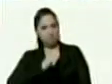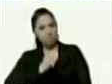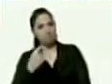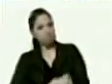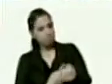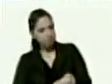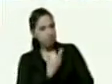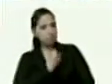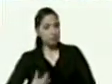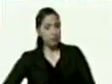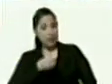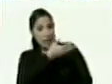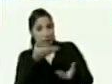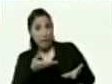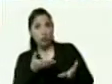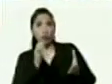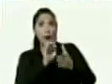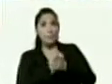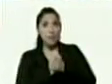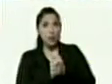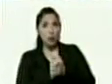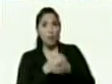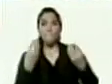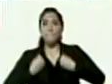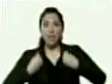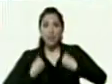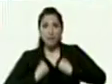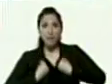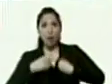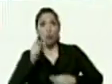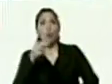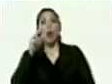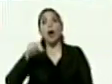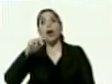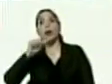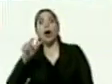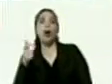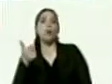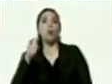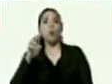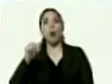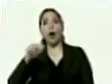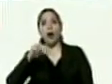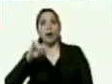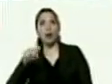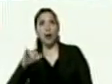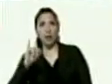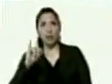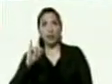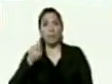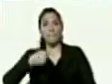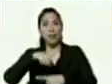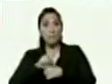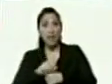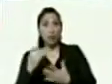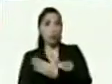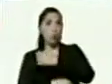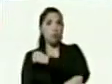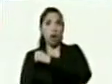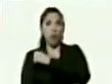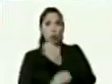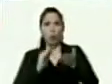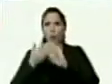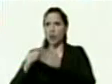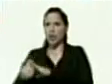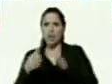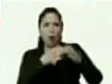estos compañeros que viven en Guanaguanay es una lucha eterna los primeros fueron estafados y la comunidad